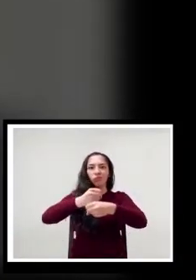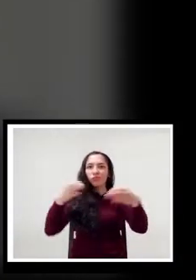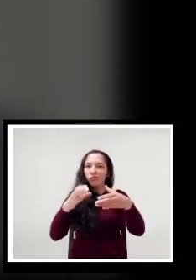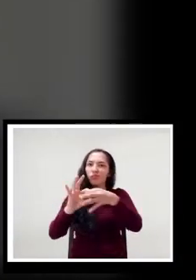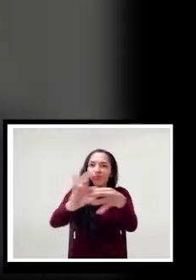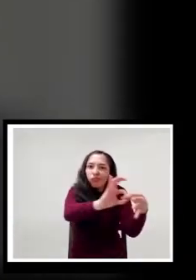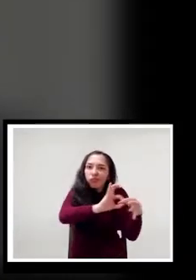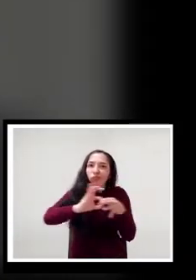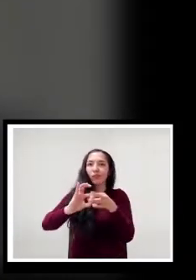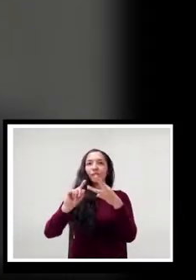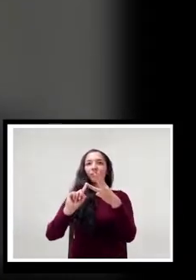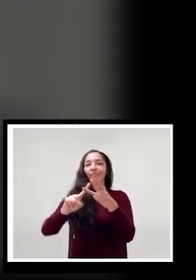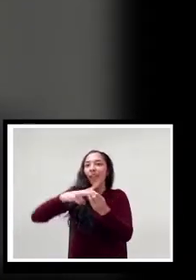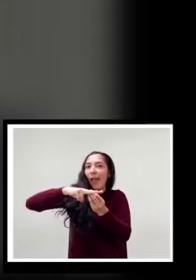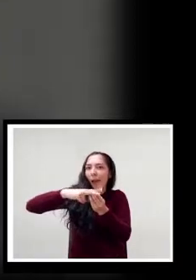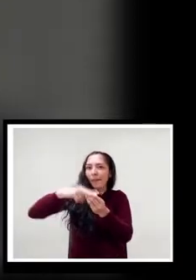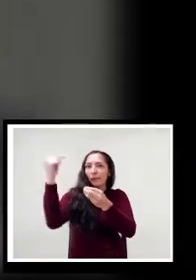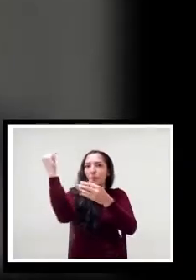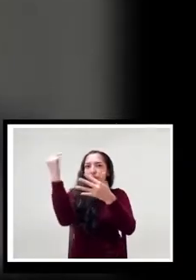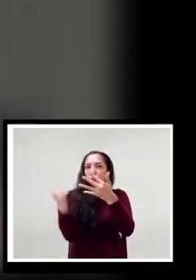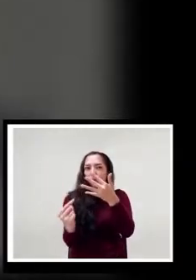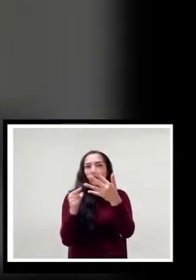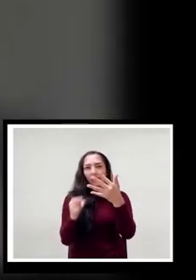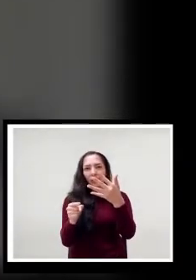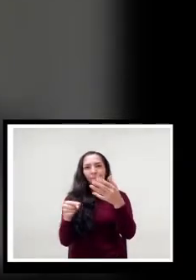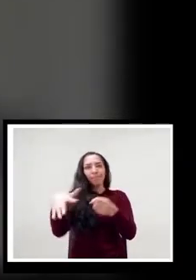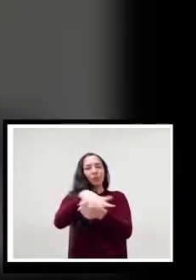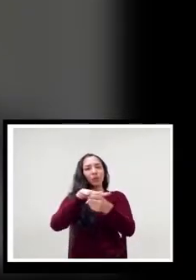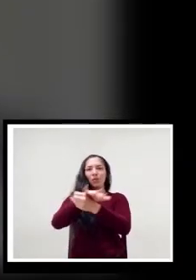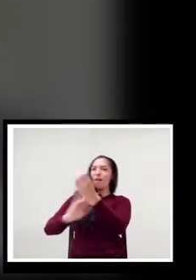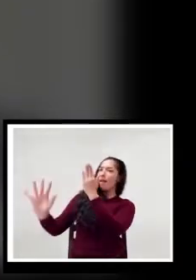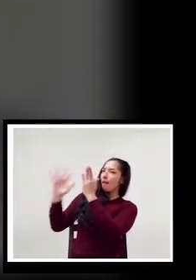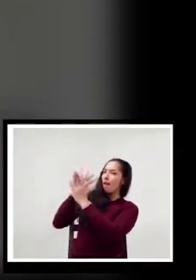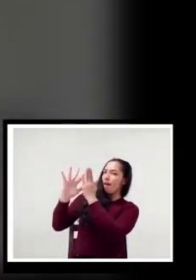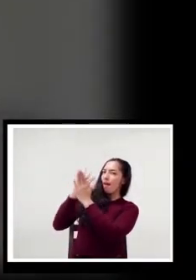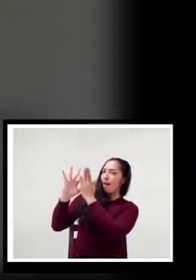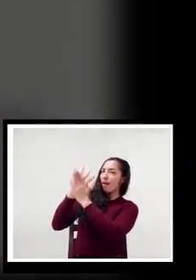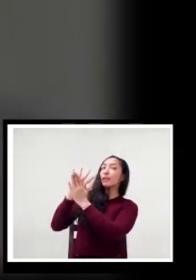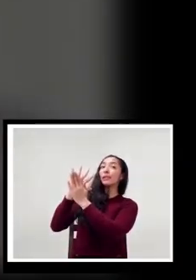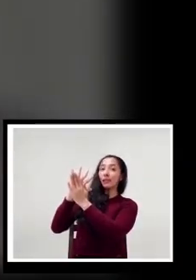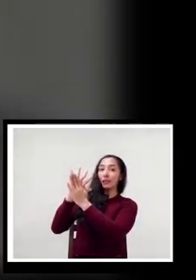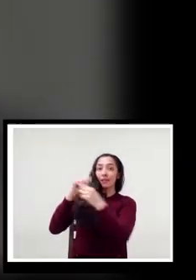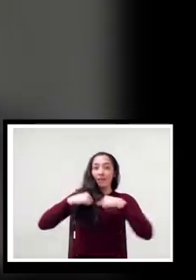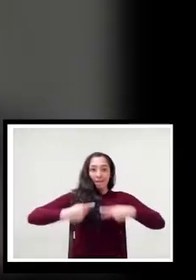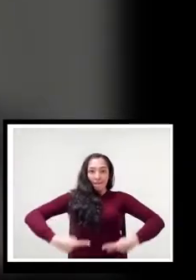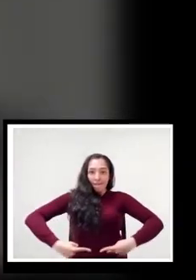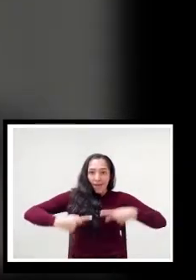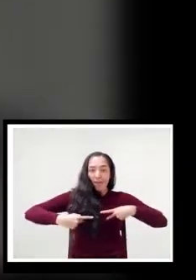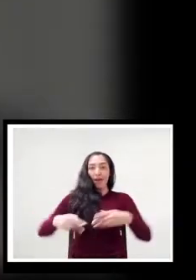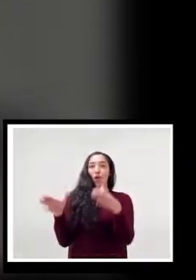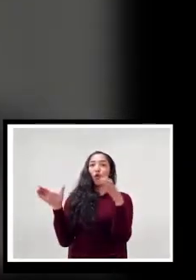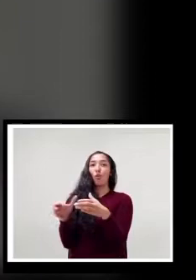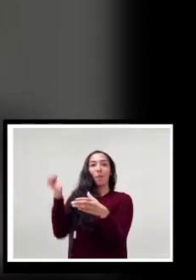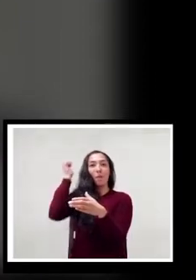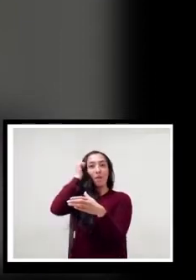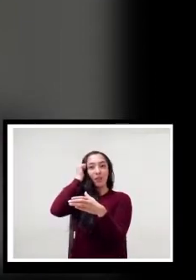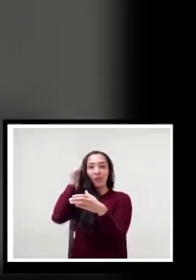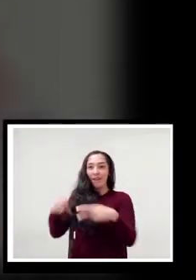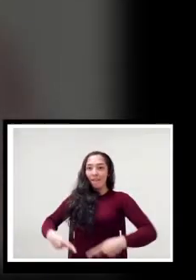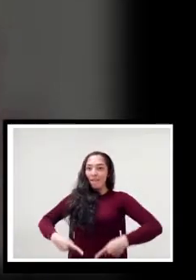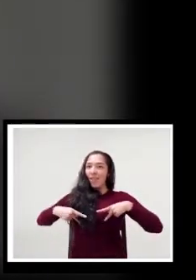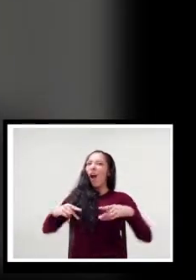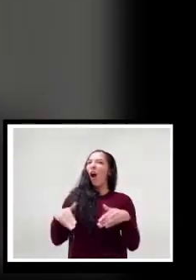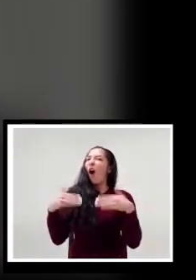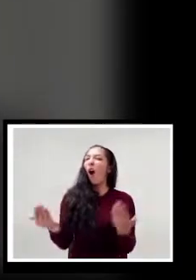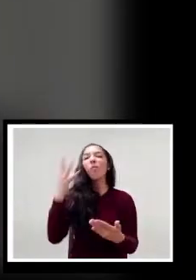herramientas y cambio de aula nos interpelan sobre las implicaciones de vida pedagógicas y didácticas de